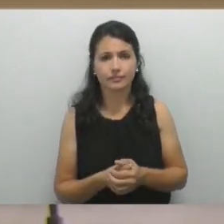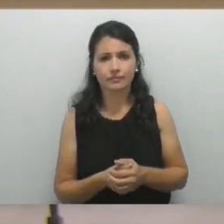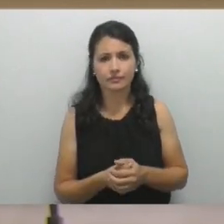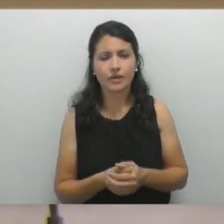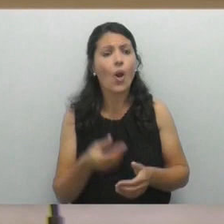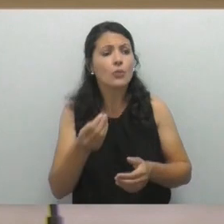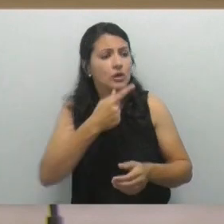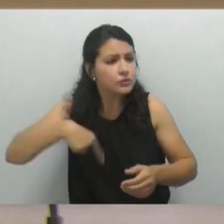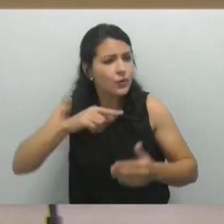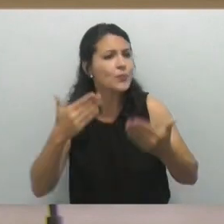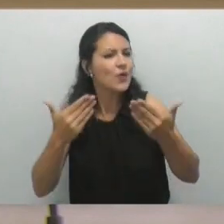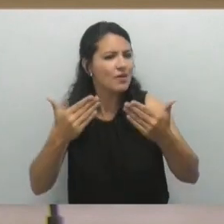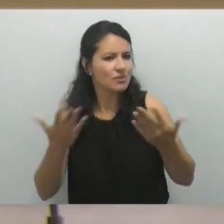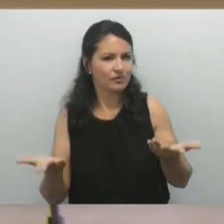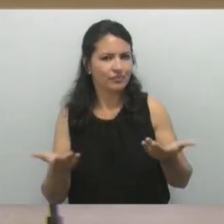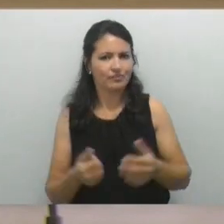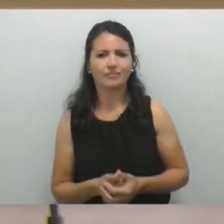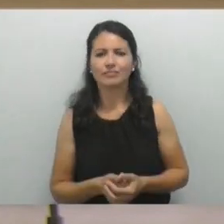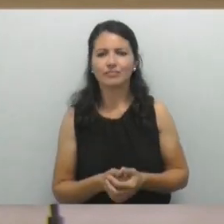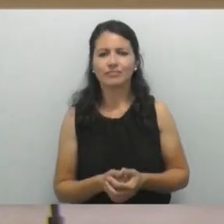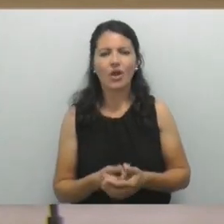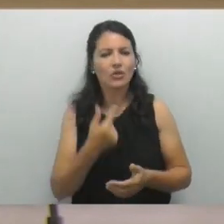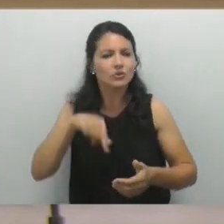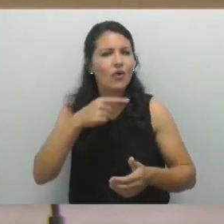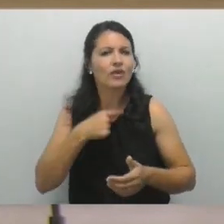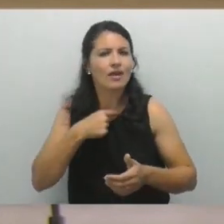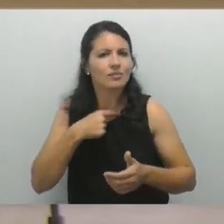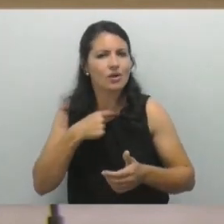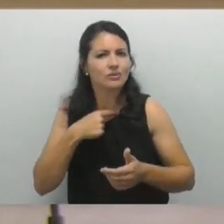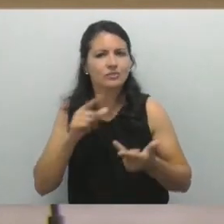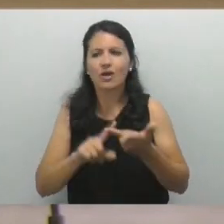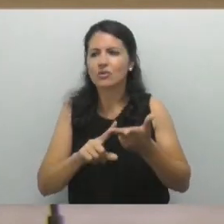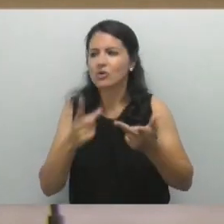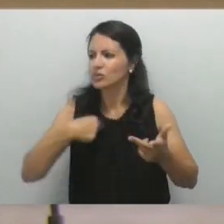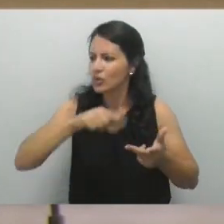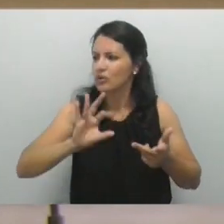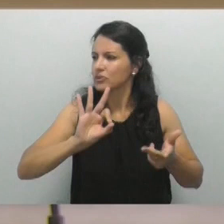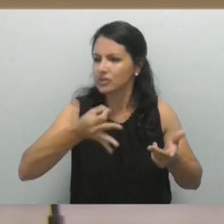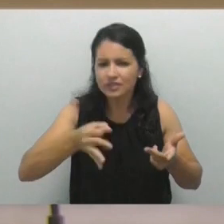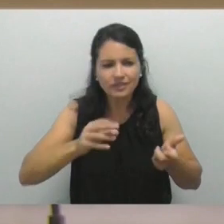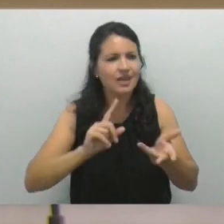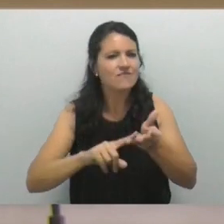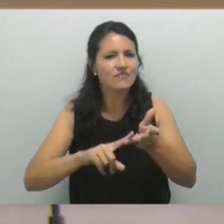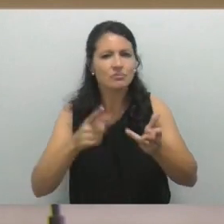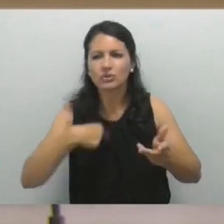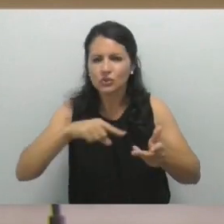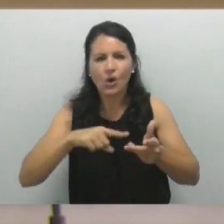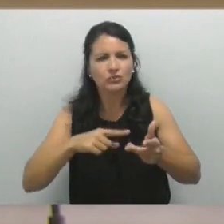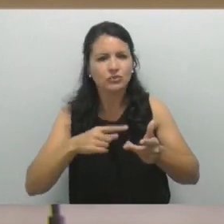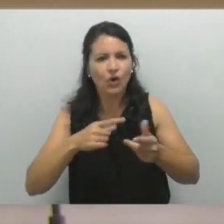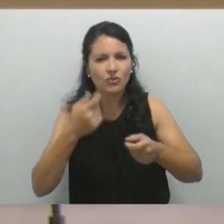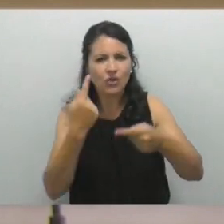Porque podemos, porque queremos, porque sabemos y porque tenemos con qué.